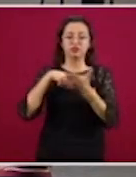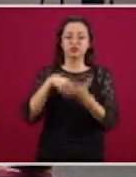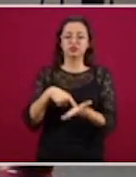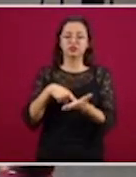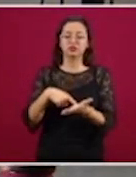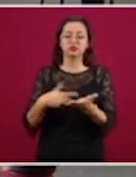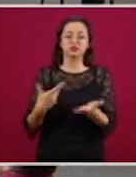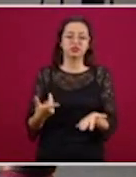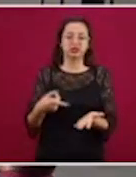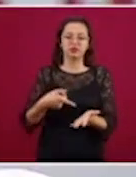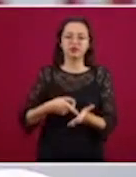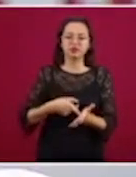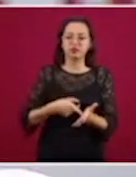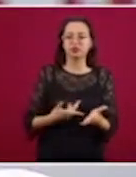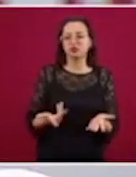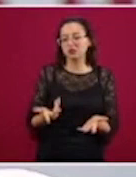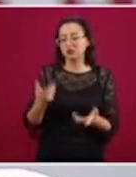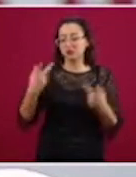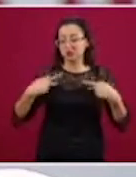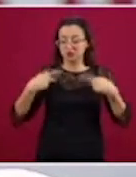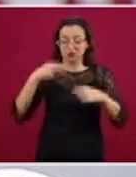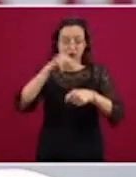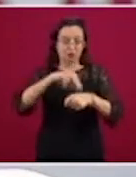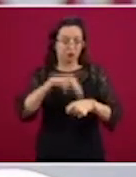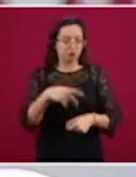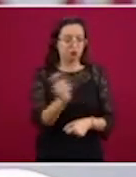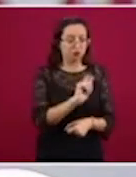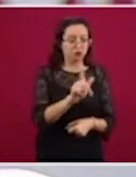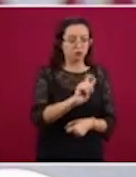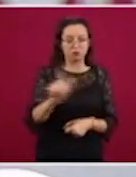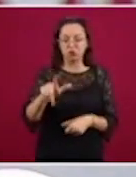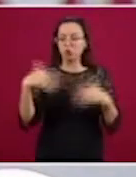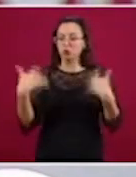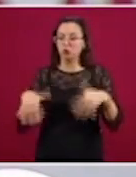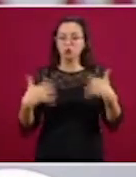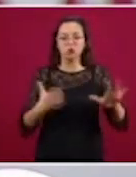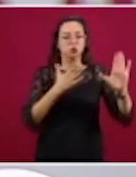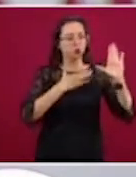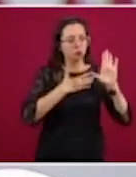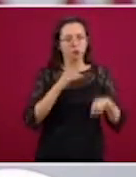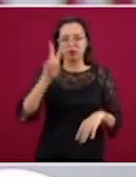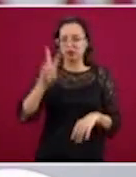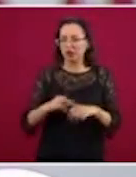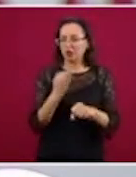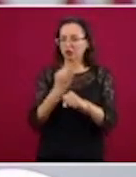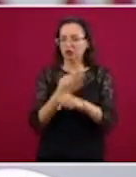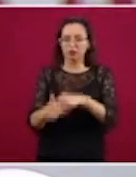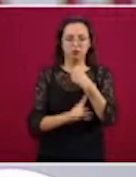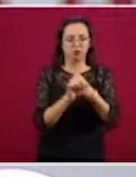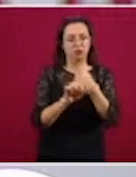profesionales, siempre han mostrado una gran interesa y un gran compromiso ante momentos de adversidad.